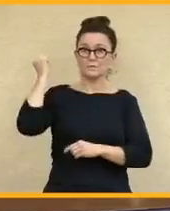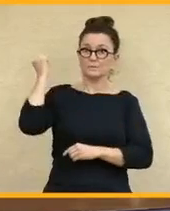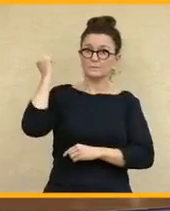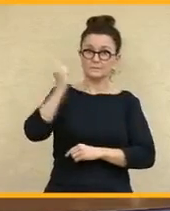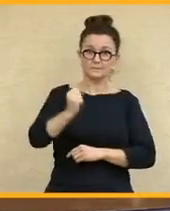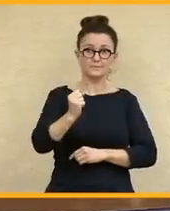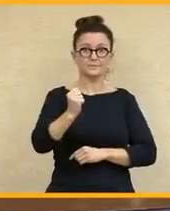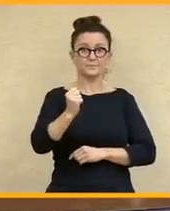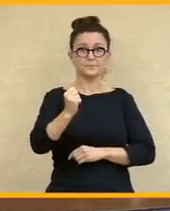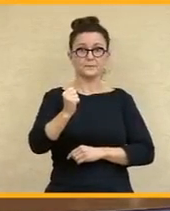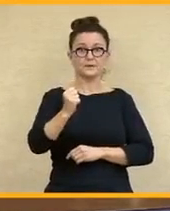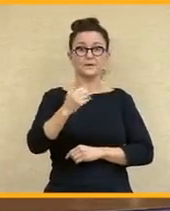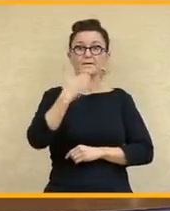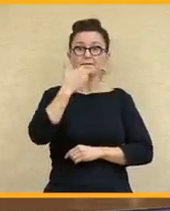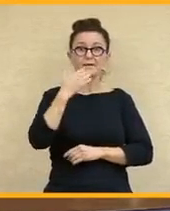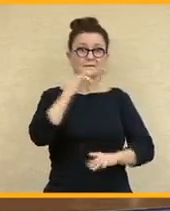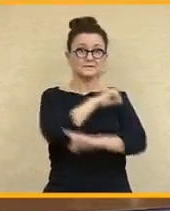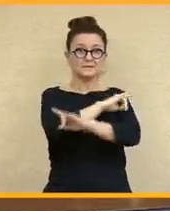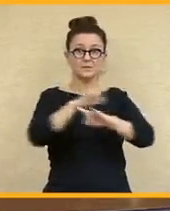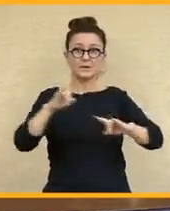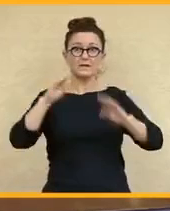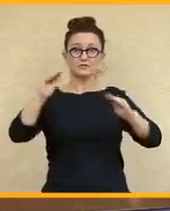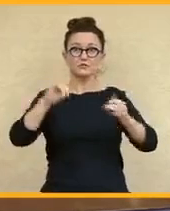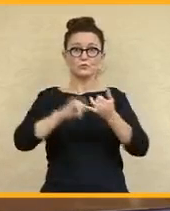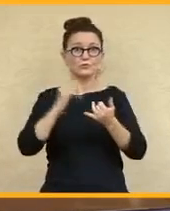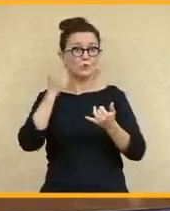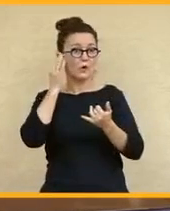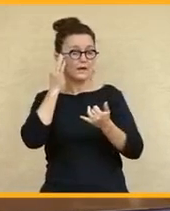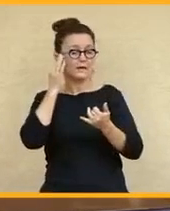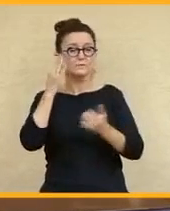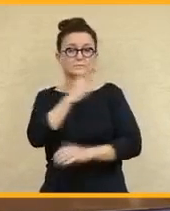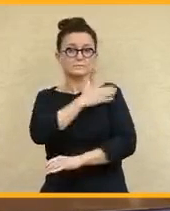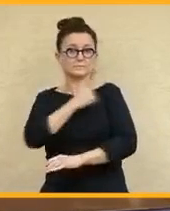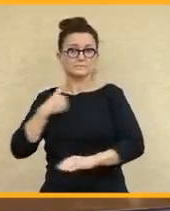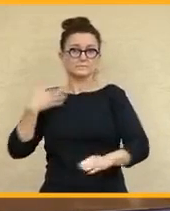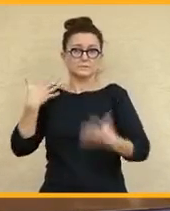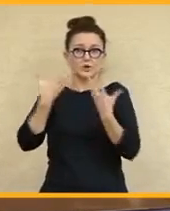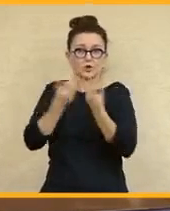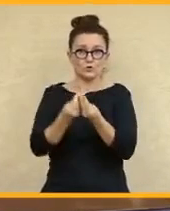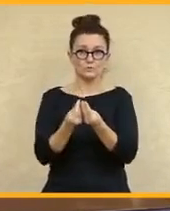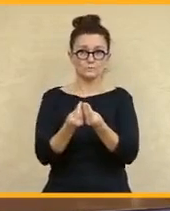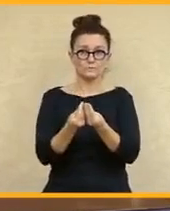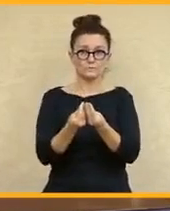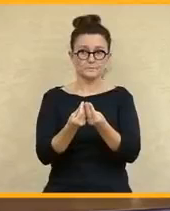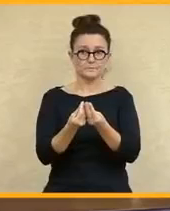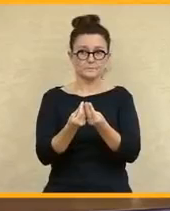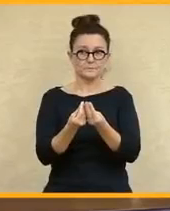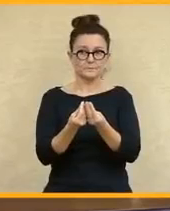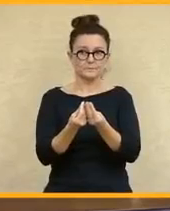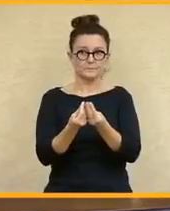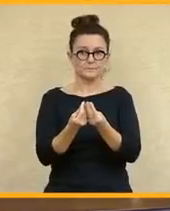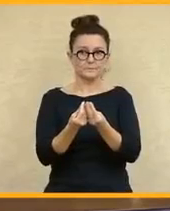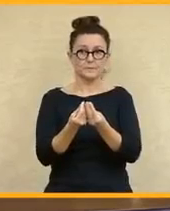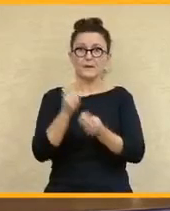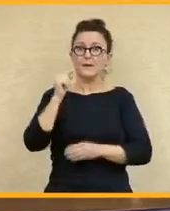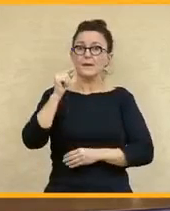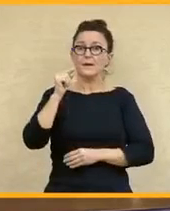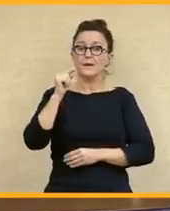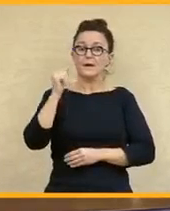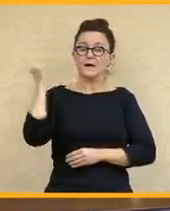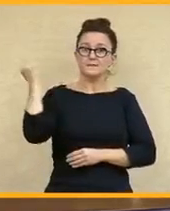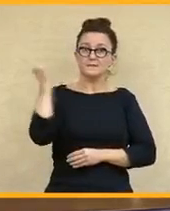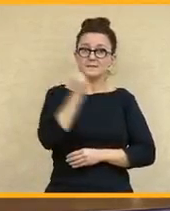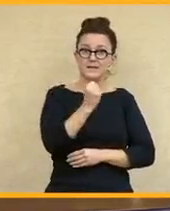de su mujer, Bárbara Durkopa, acudía al momento. Estuve pocos minutos después del